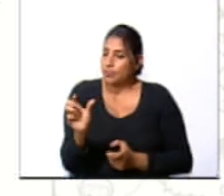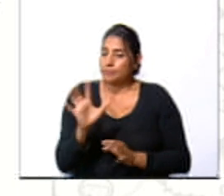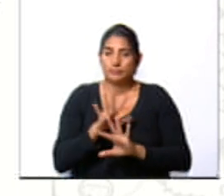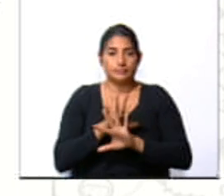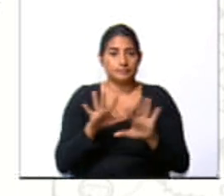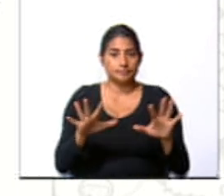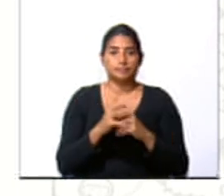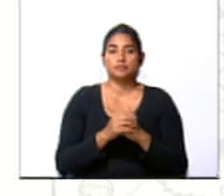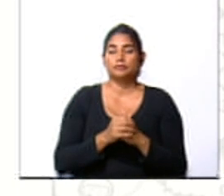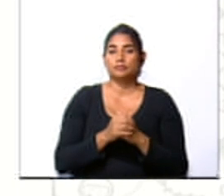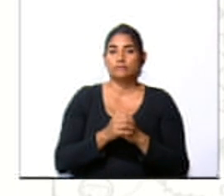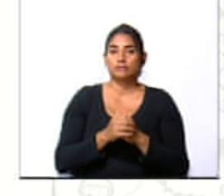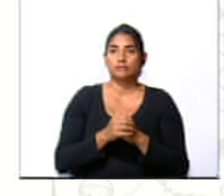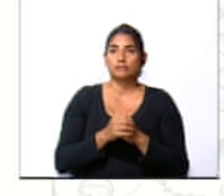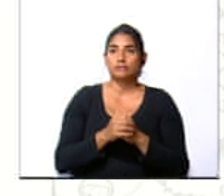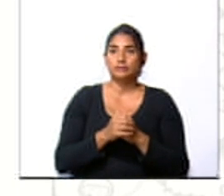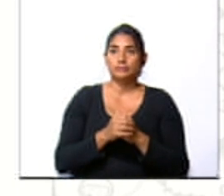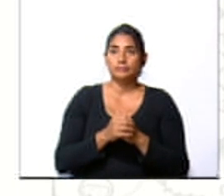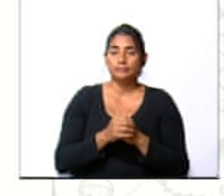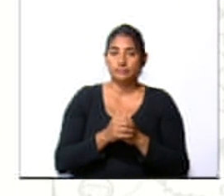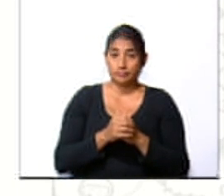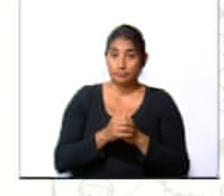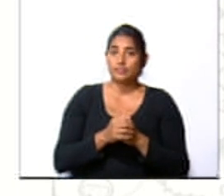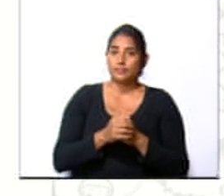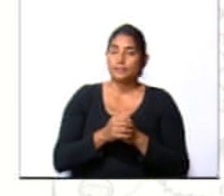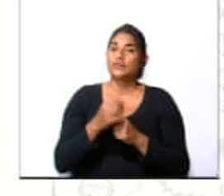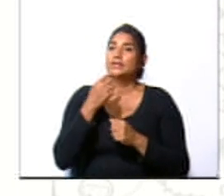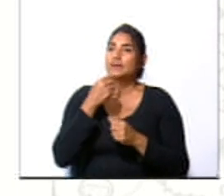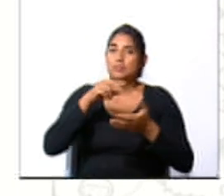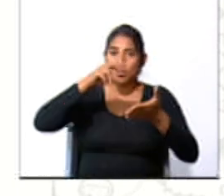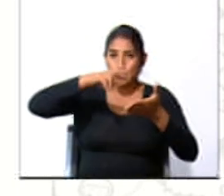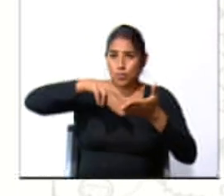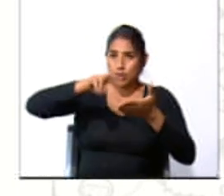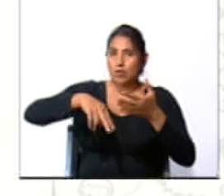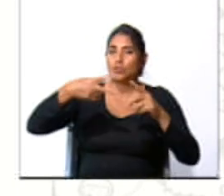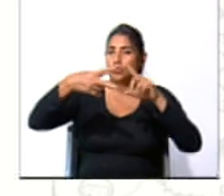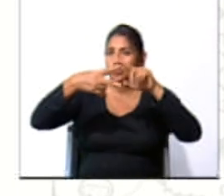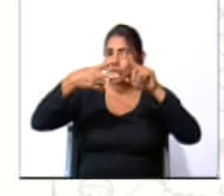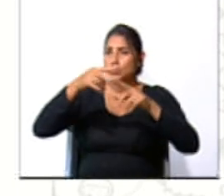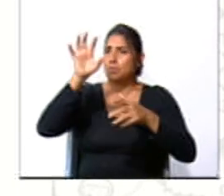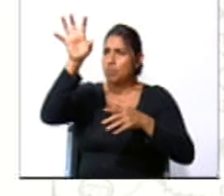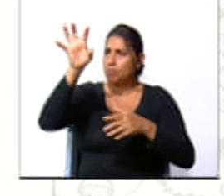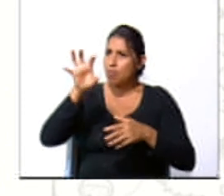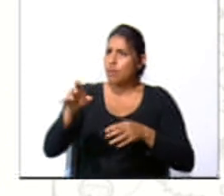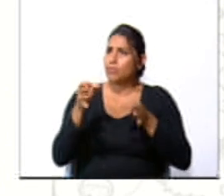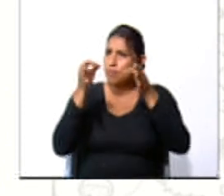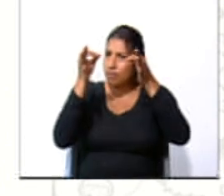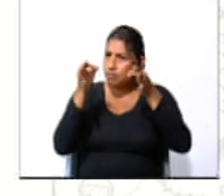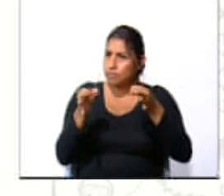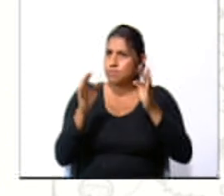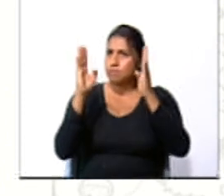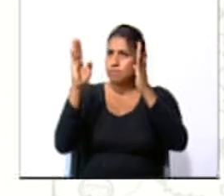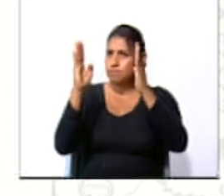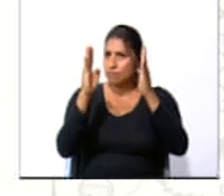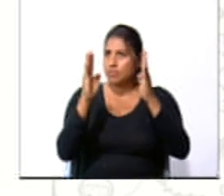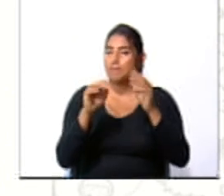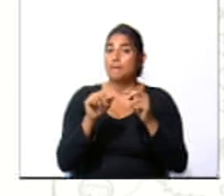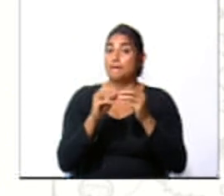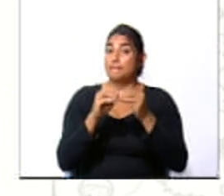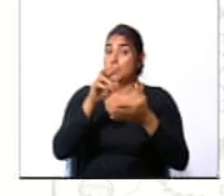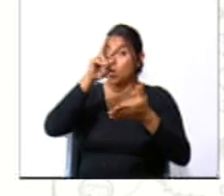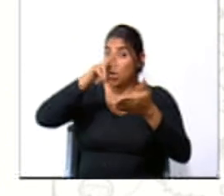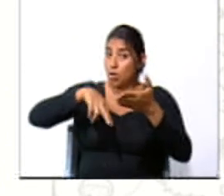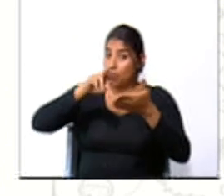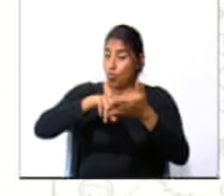Y vamos a iniciar con la lectura. Aquí podemos ver dos párrafos bien definidos. Voy a leer el texto